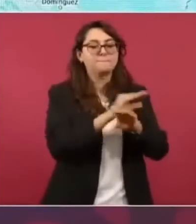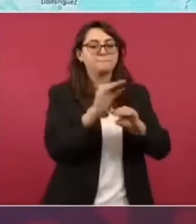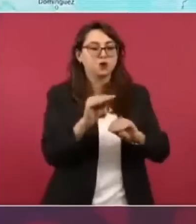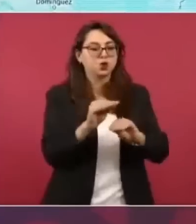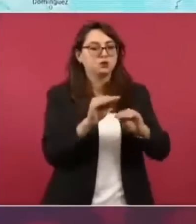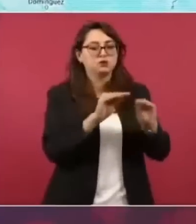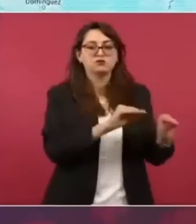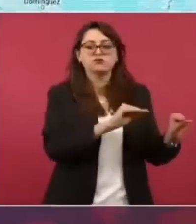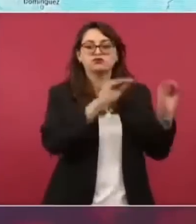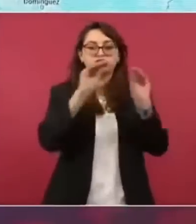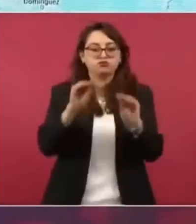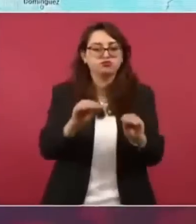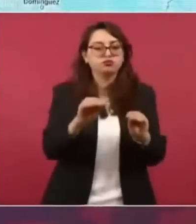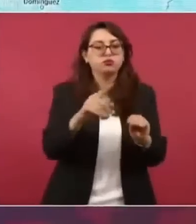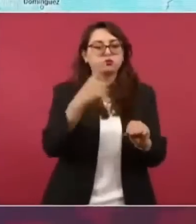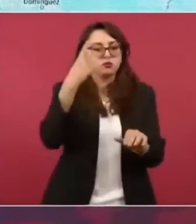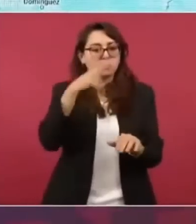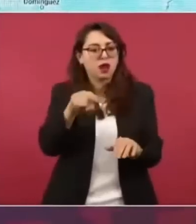derecho de paso